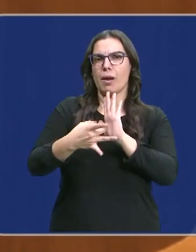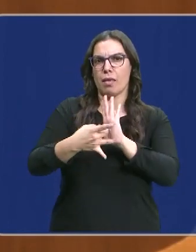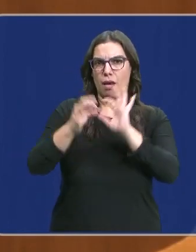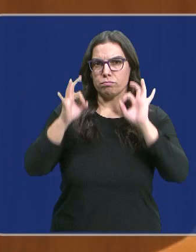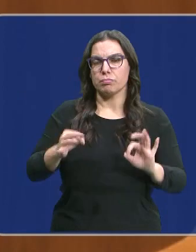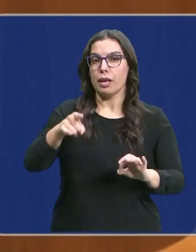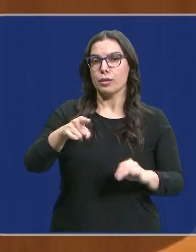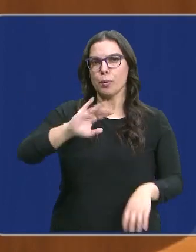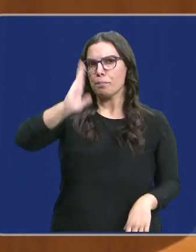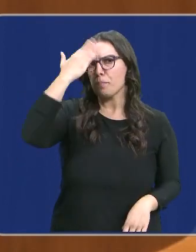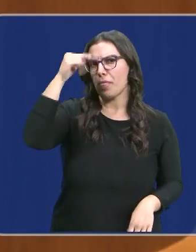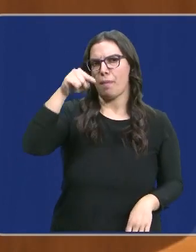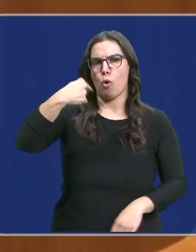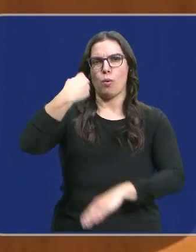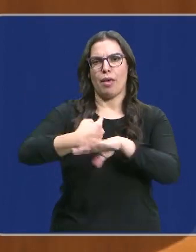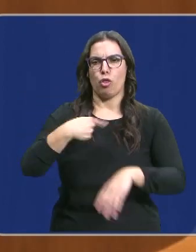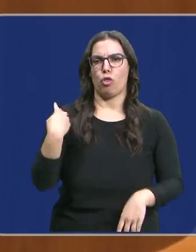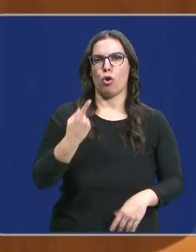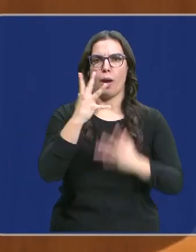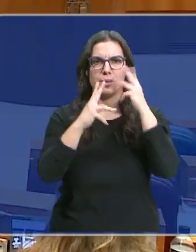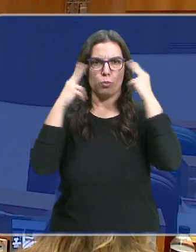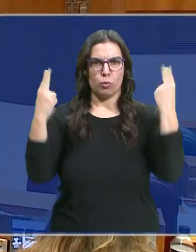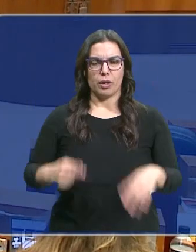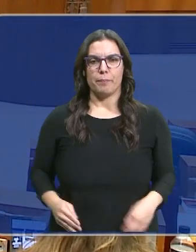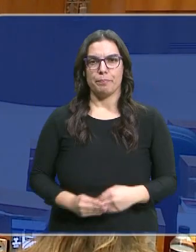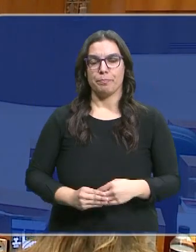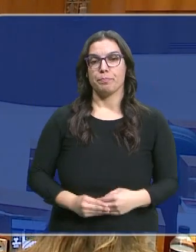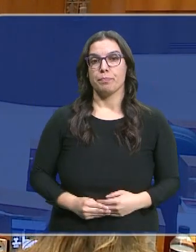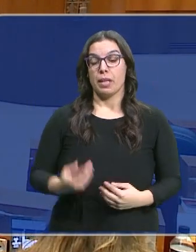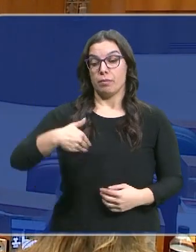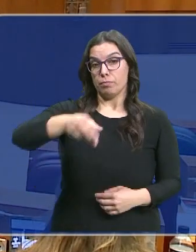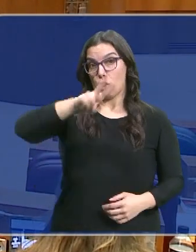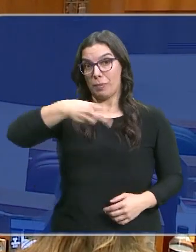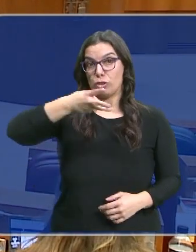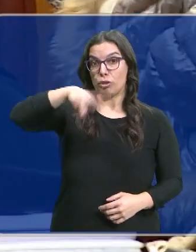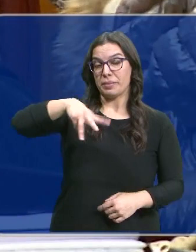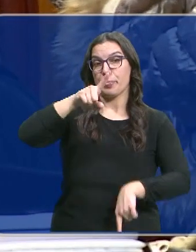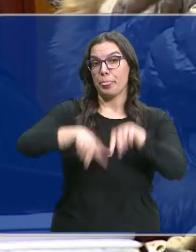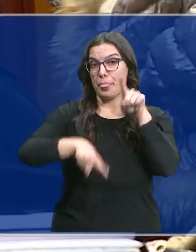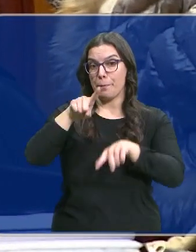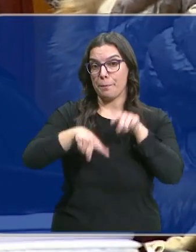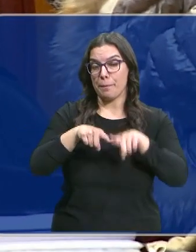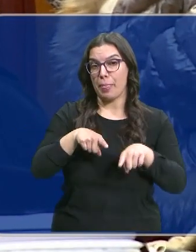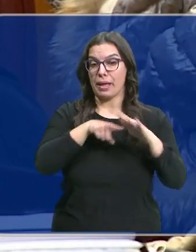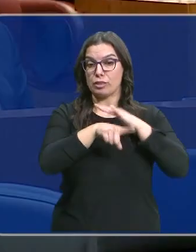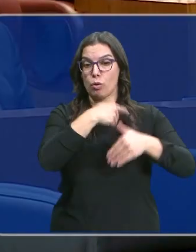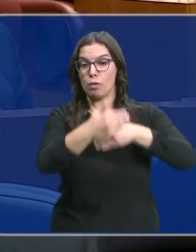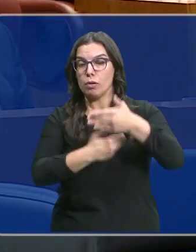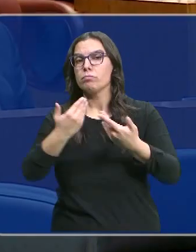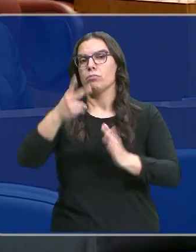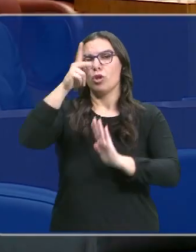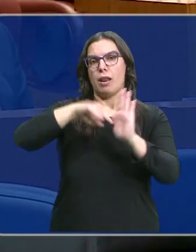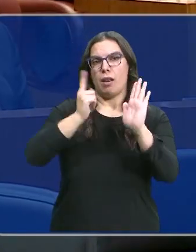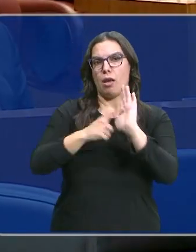de calidad es una de las principales obligaciones de la Administración. En dos o tres meses, en función de lo que se demore el trámite, la